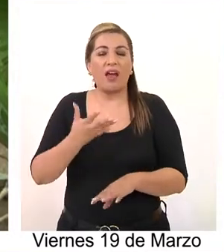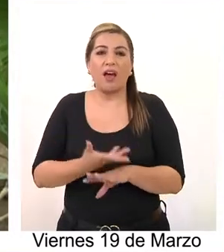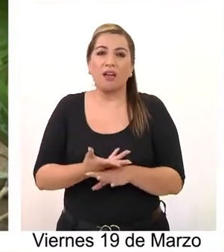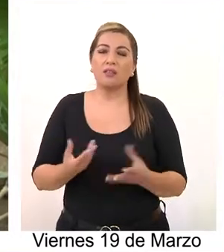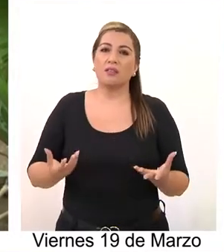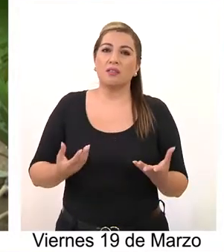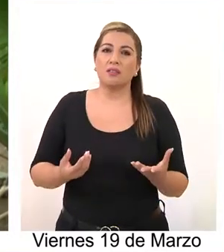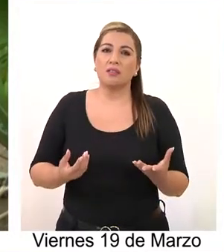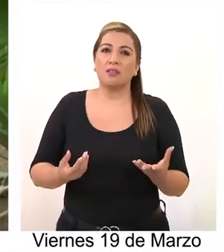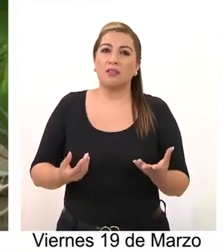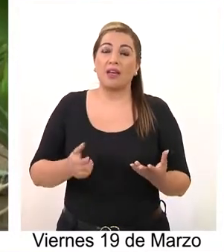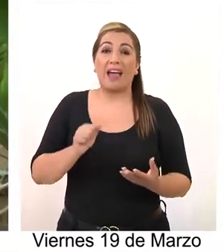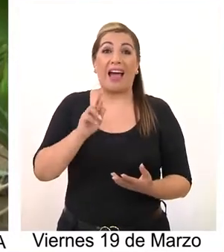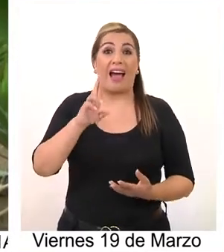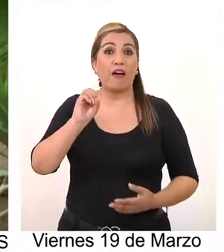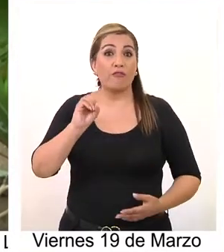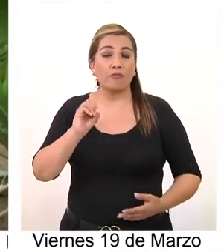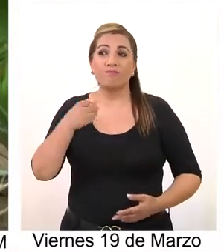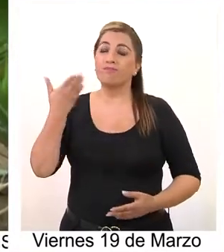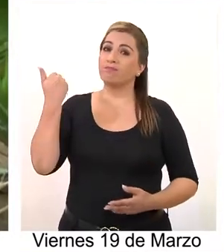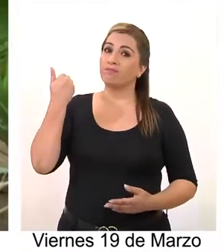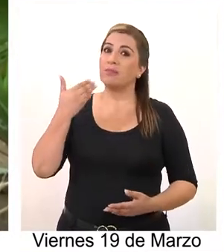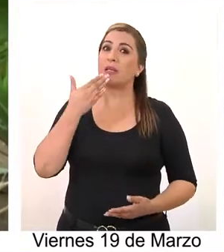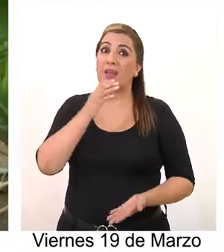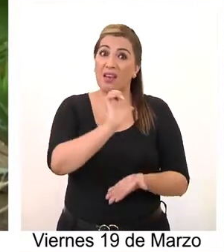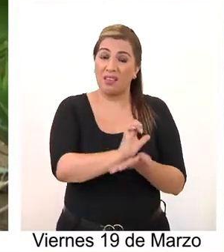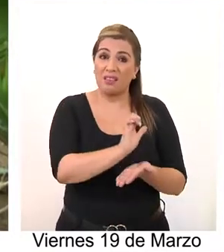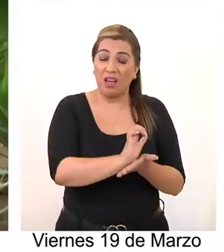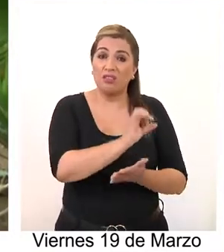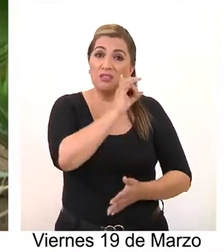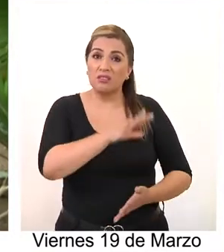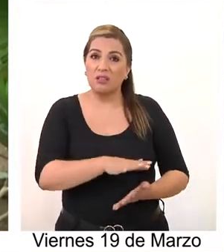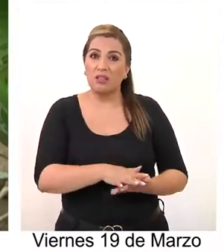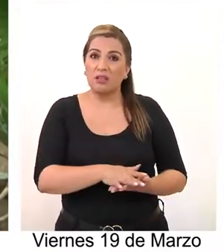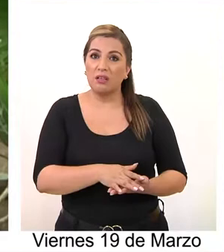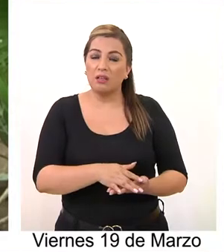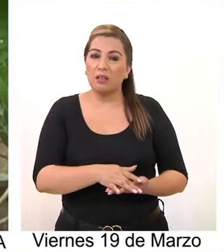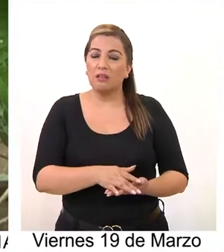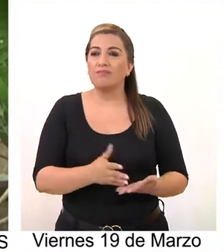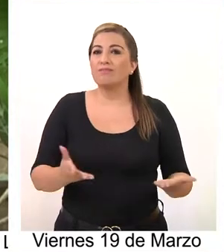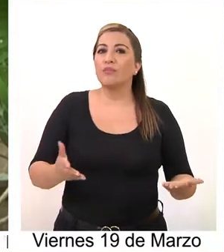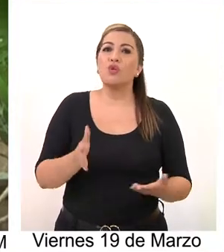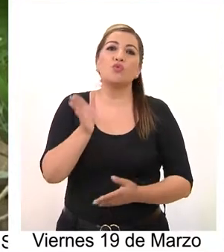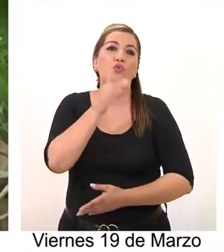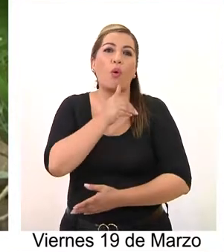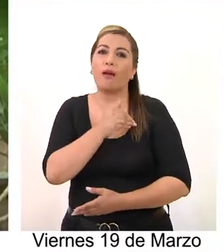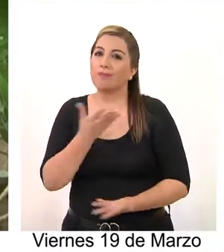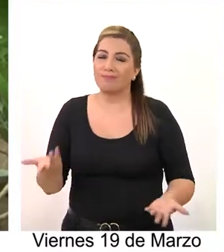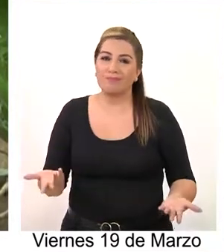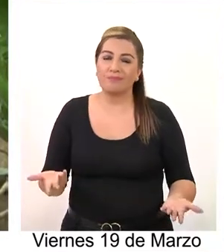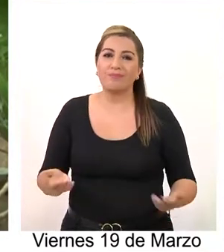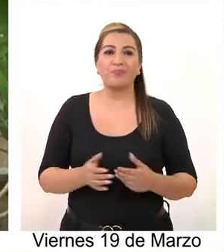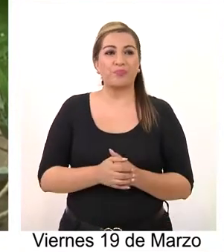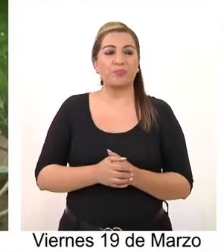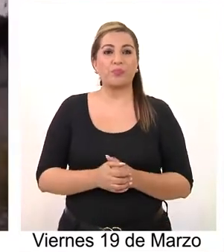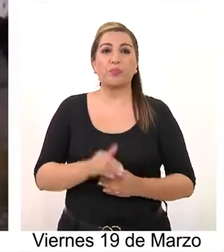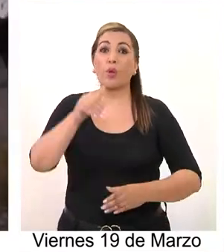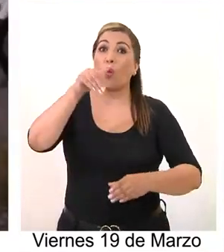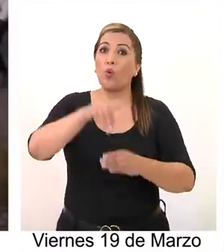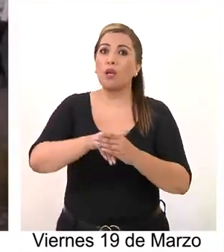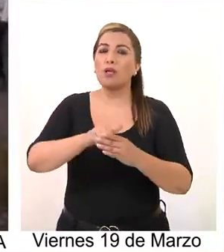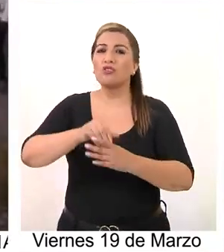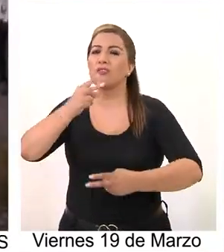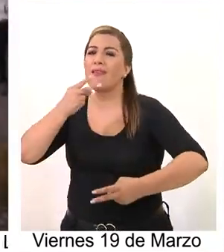saber que el pueblo afrodescendiente, que también ha sido reconocido por el Estado de Chile, fue reaccionado y no va a estar presente.